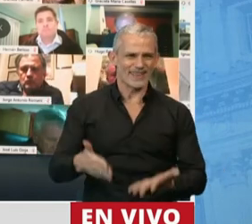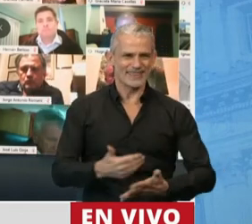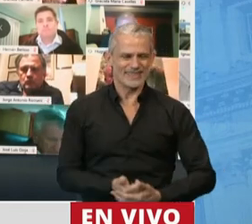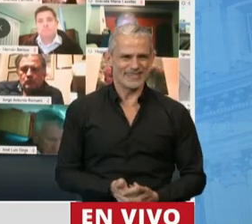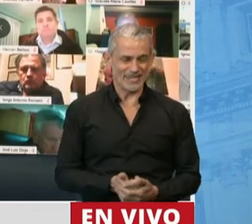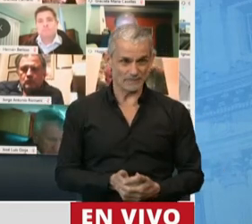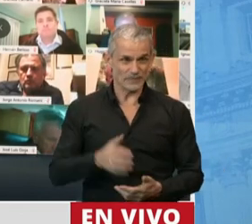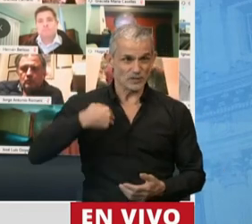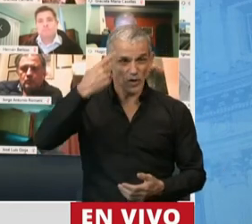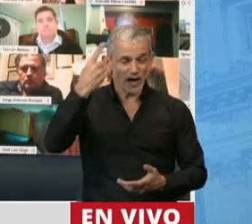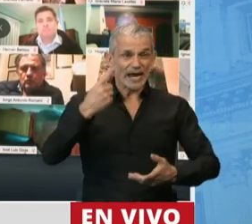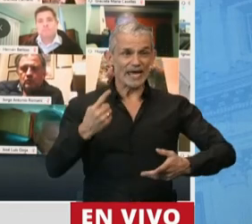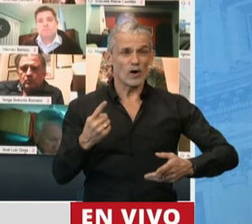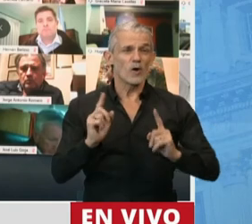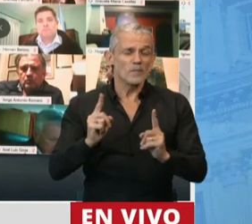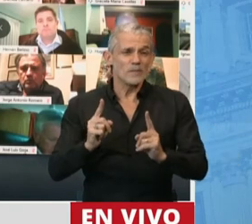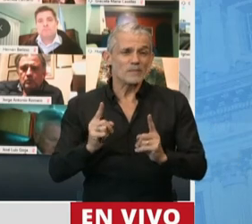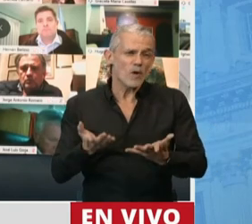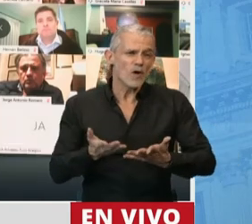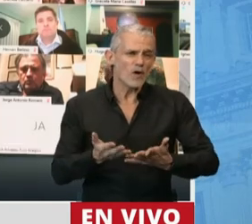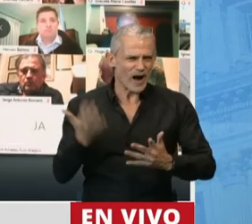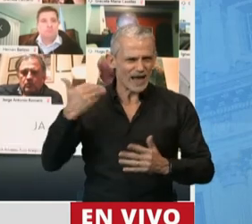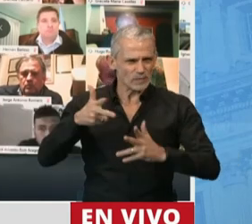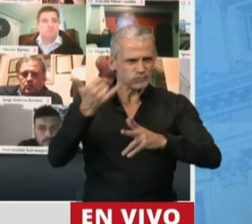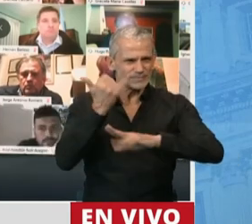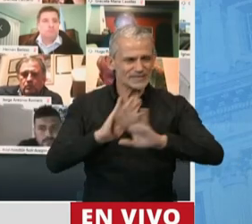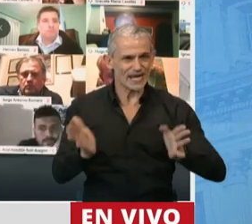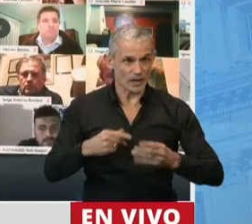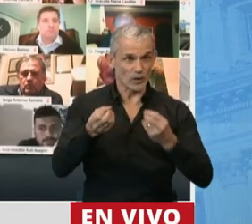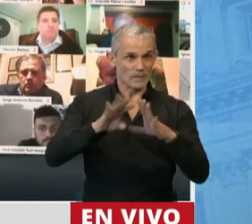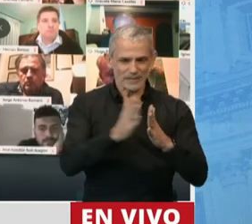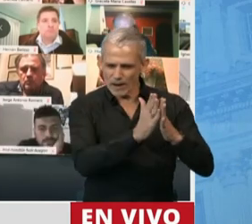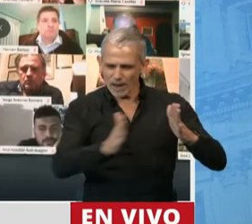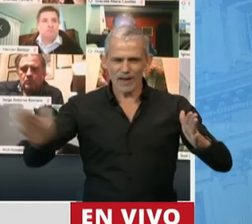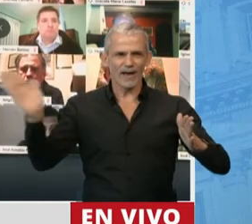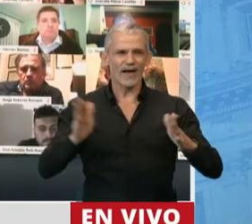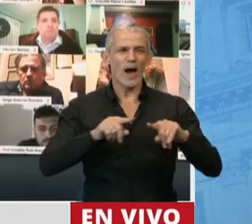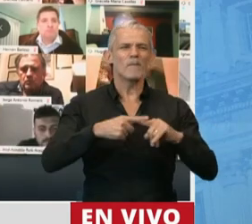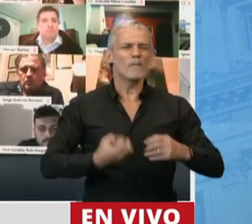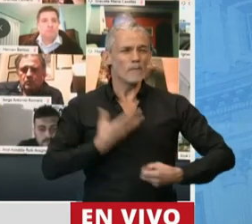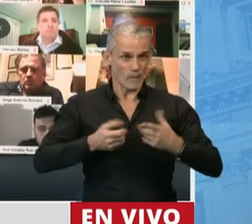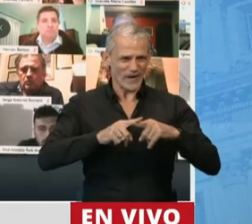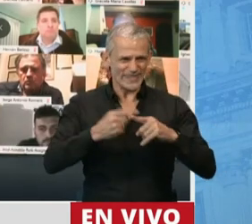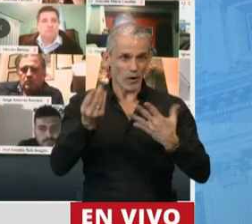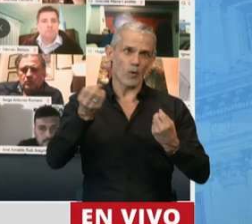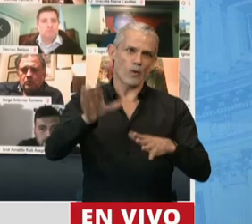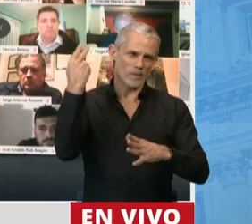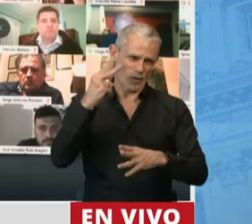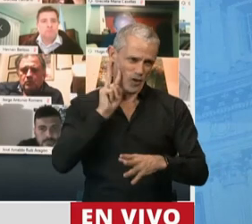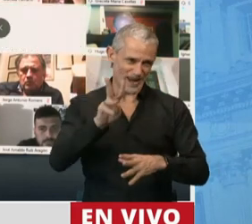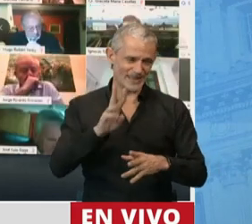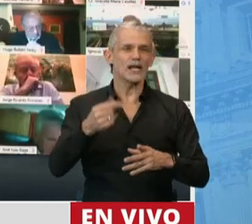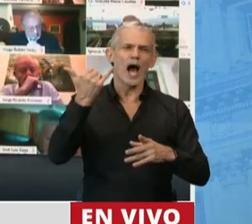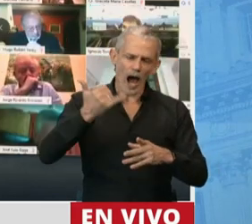porque no creo, como le dije antes, cuando empezábamos en las consideraciones políticas, que la Argentina necesita más